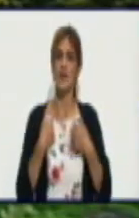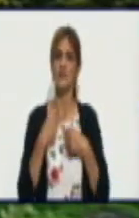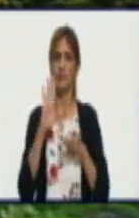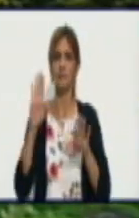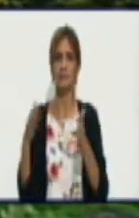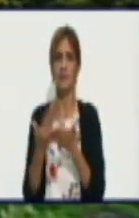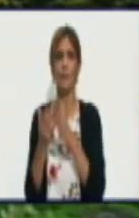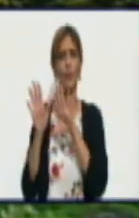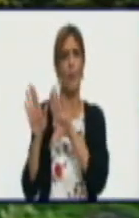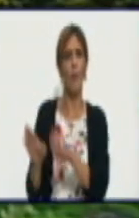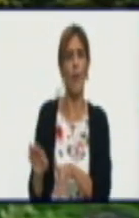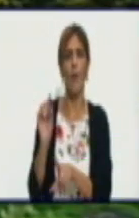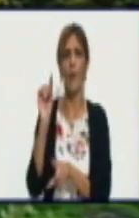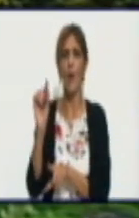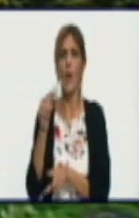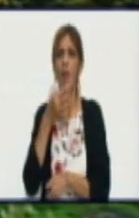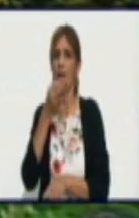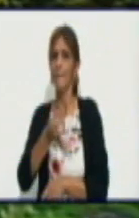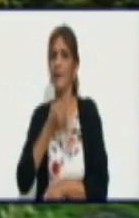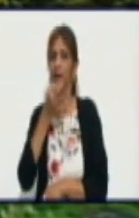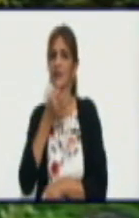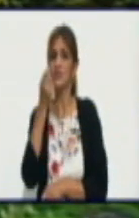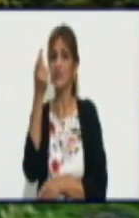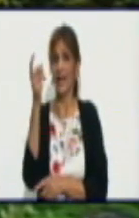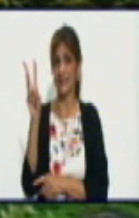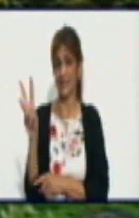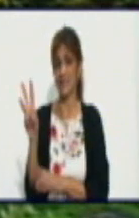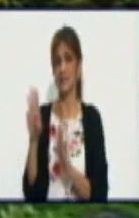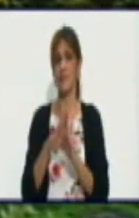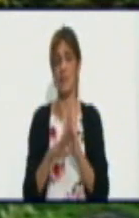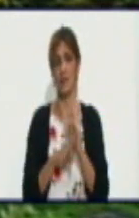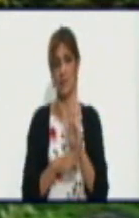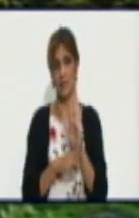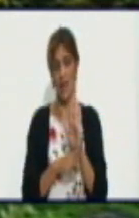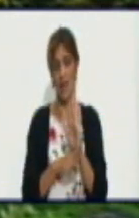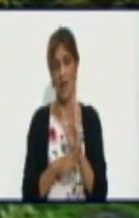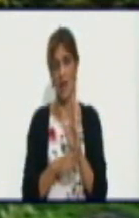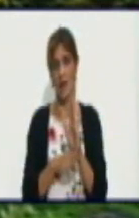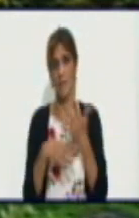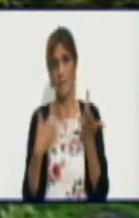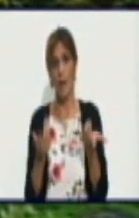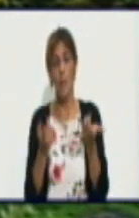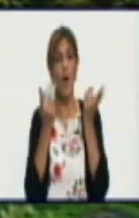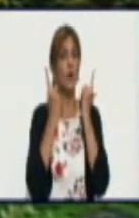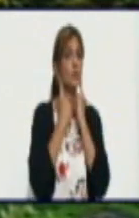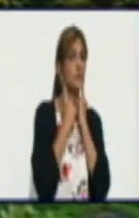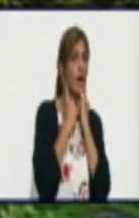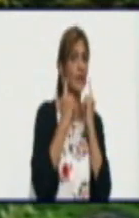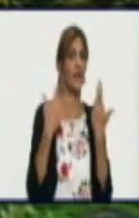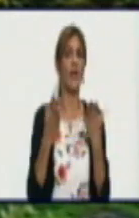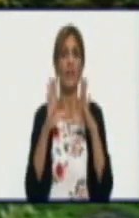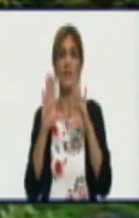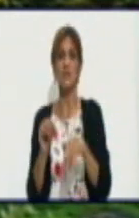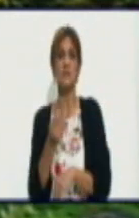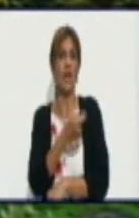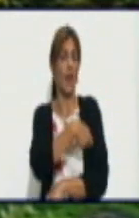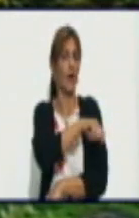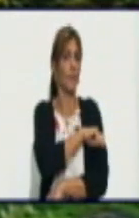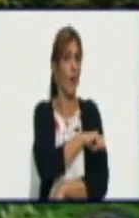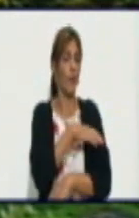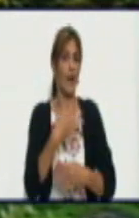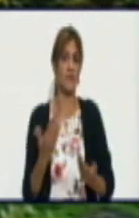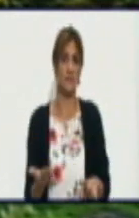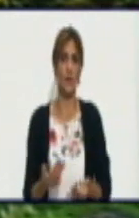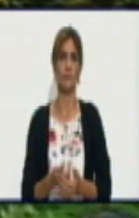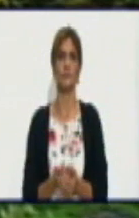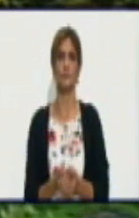en la explicación de estas 13 medidas. Vamos a ver criterios de la población, expectativas que ha generado